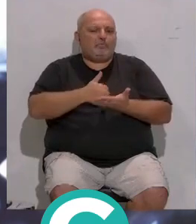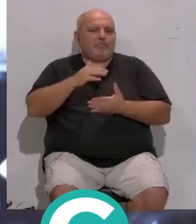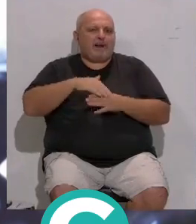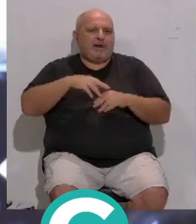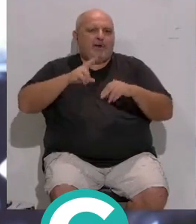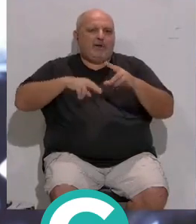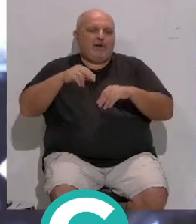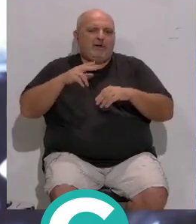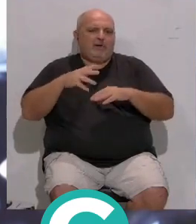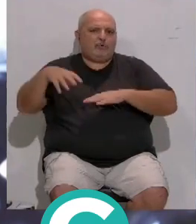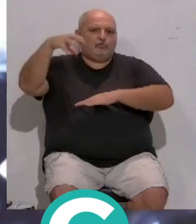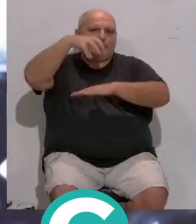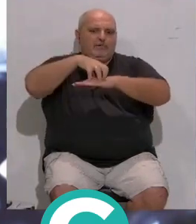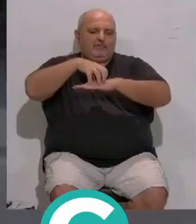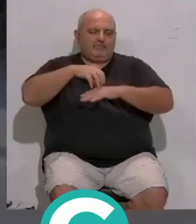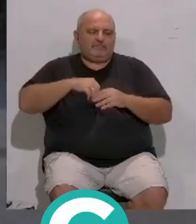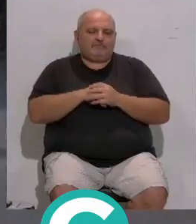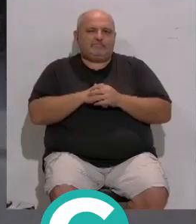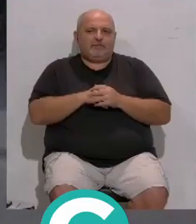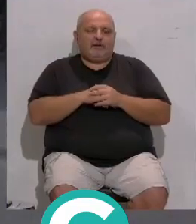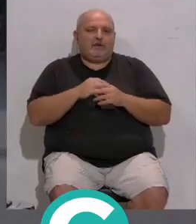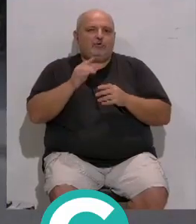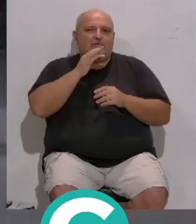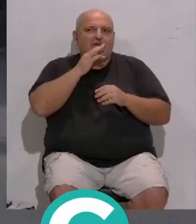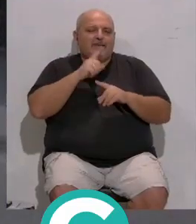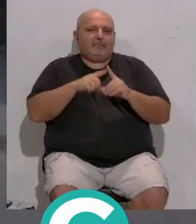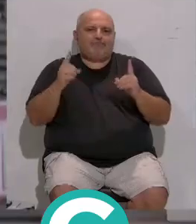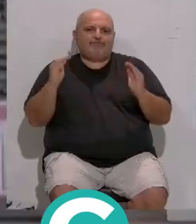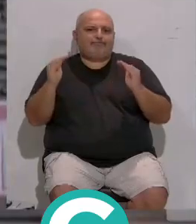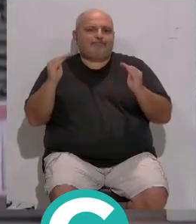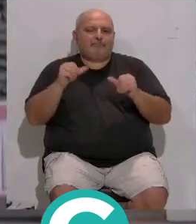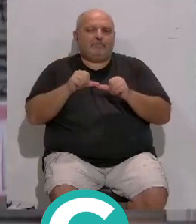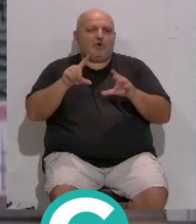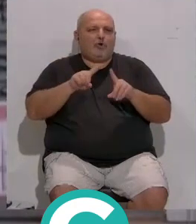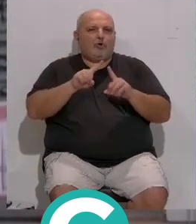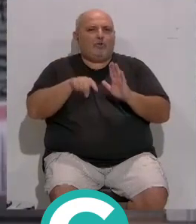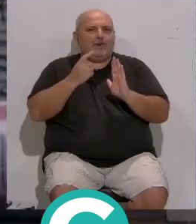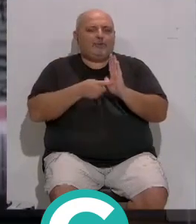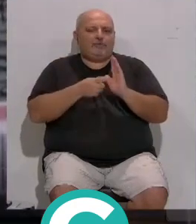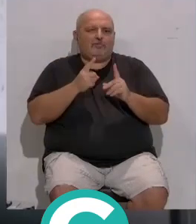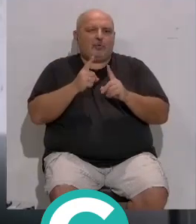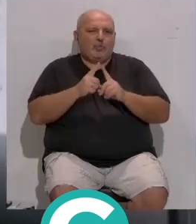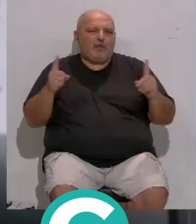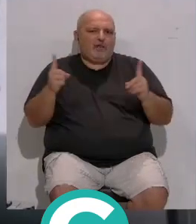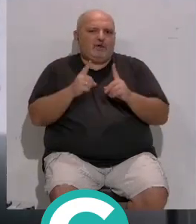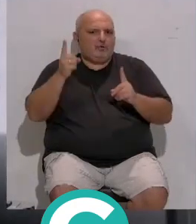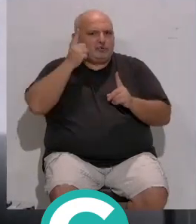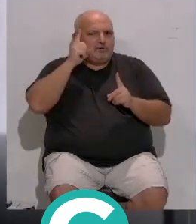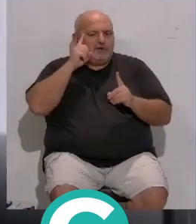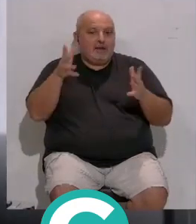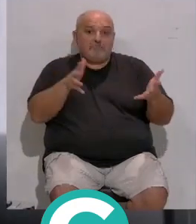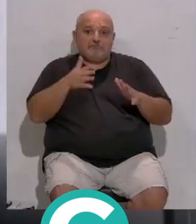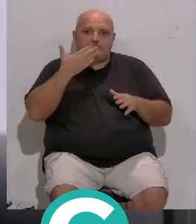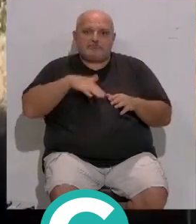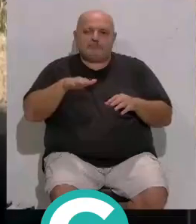construir... ...la parte superior que es el portillo. Aunque no se han dado tiempos precisos... ...sobre el desarrollo completo... ...del proyecto del nuevo pabellón portillo... ...parece